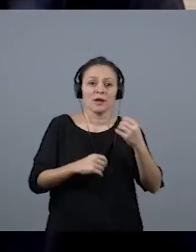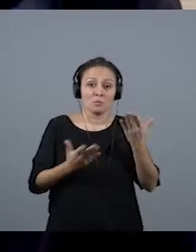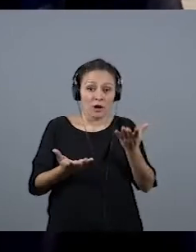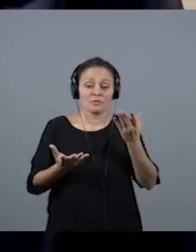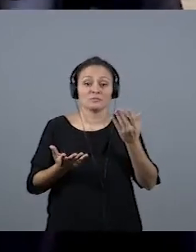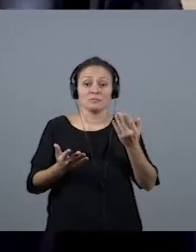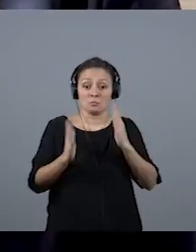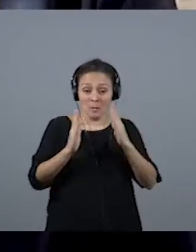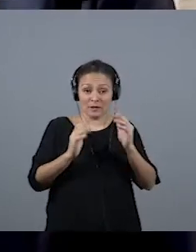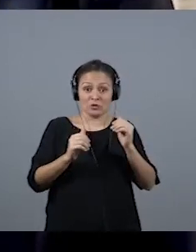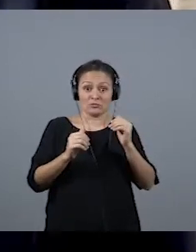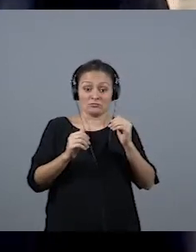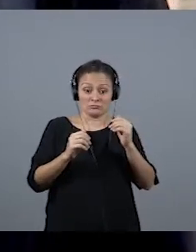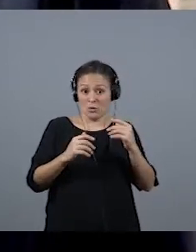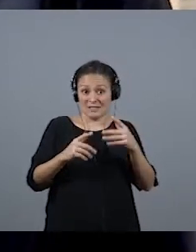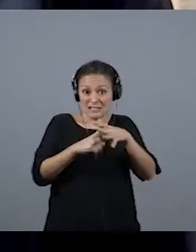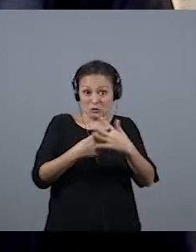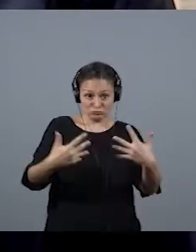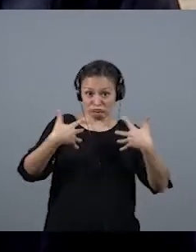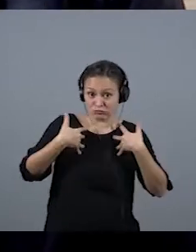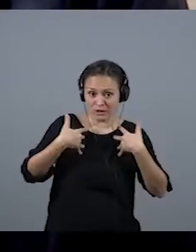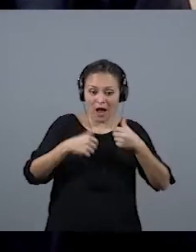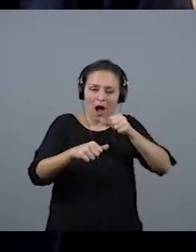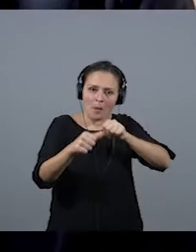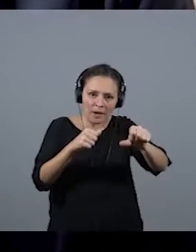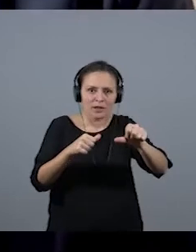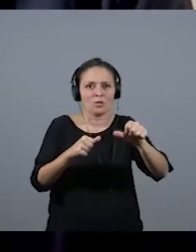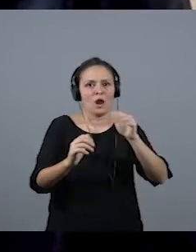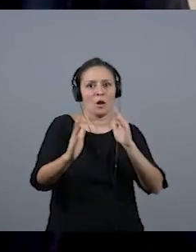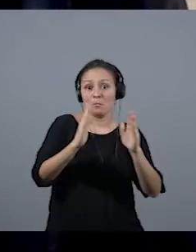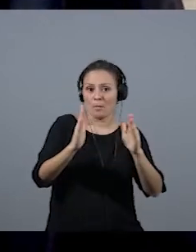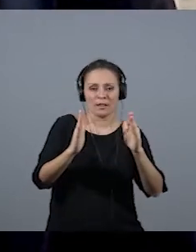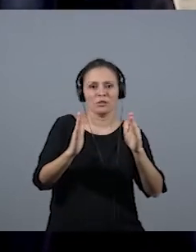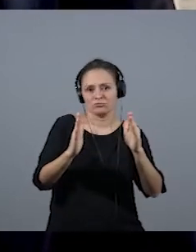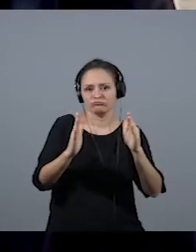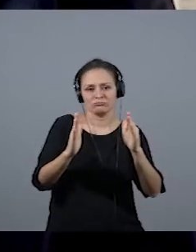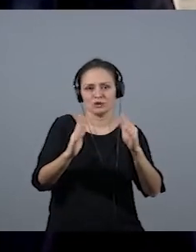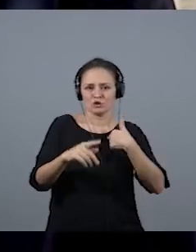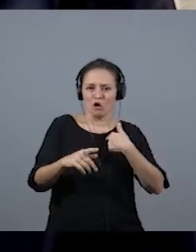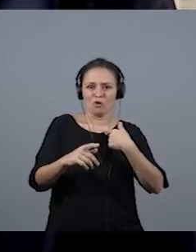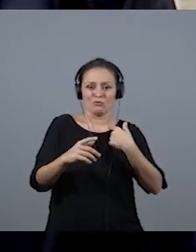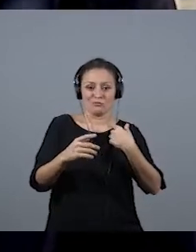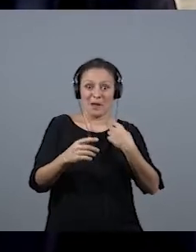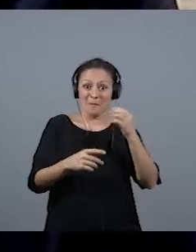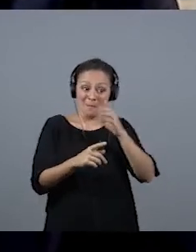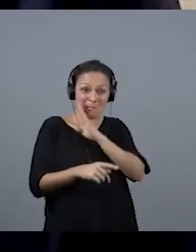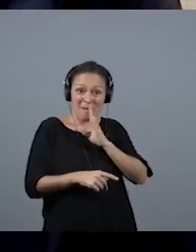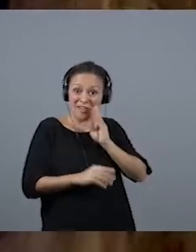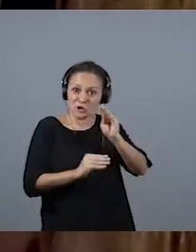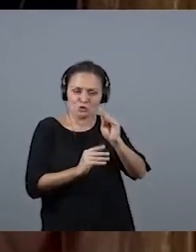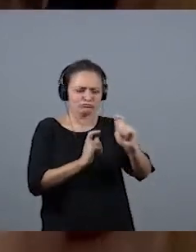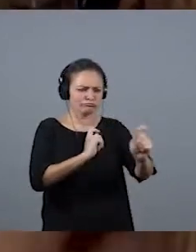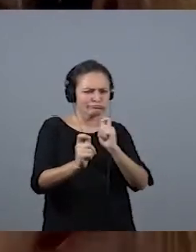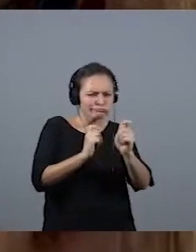aquel trágico hecho, tuve la oportunidad de entrevistar a su madre, Isolina Martín.